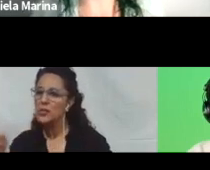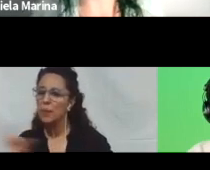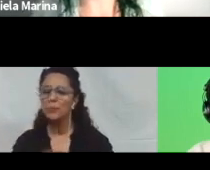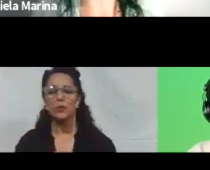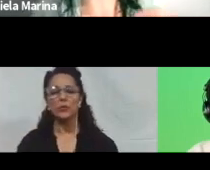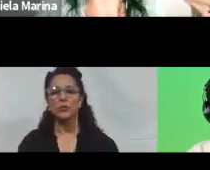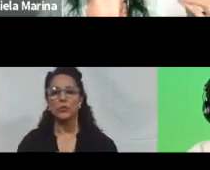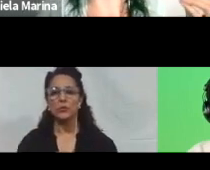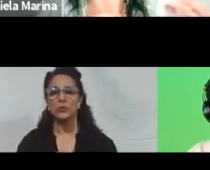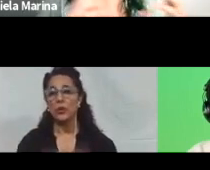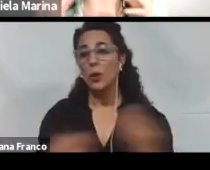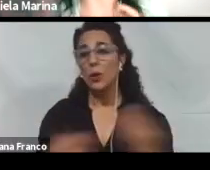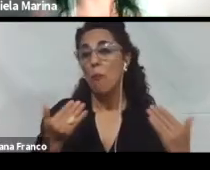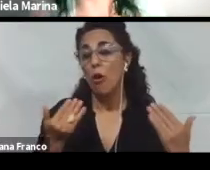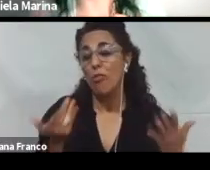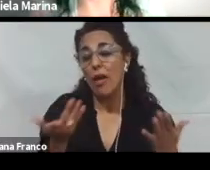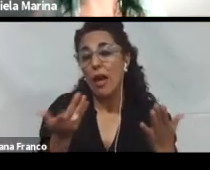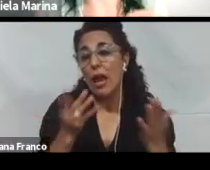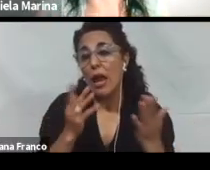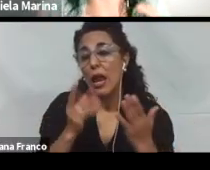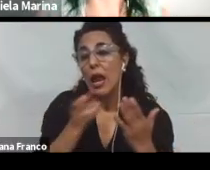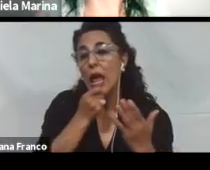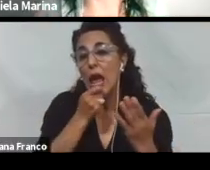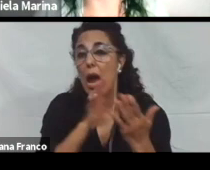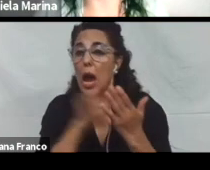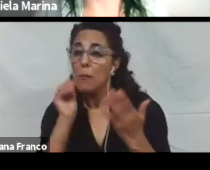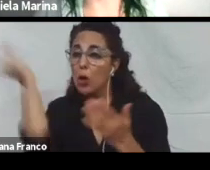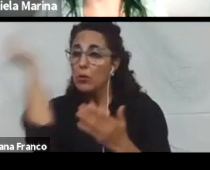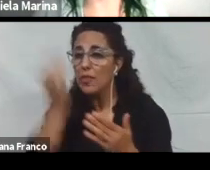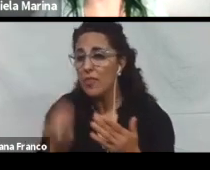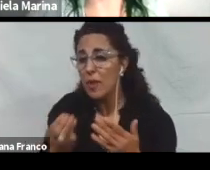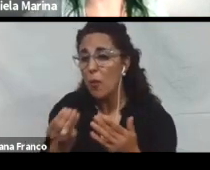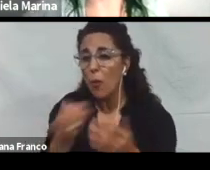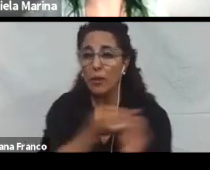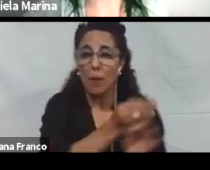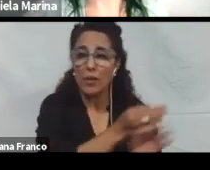poner ejemplos y contraejemplos de los conceptos que estamos enseñando.